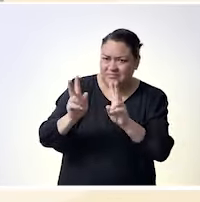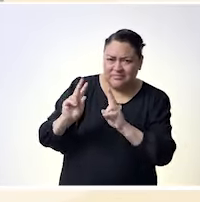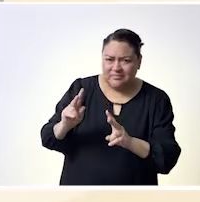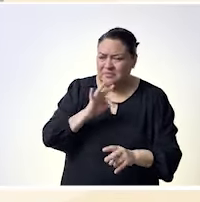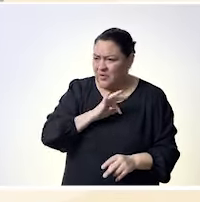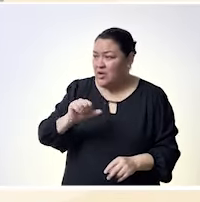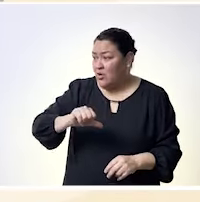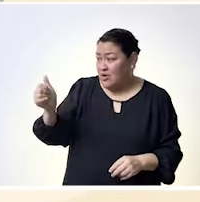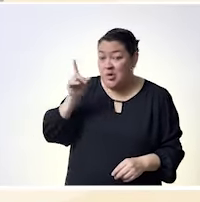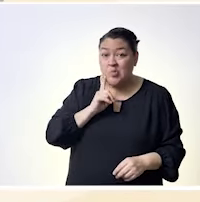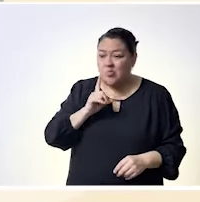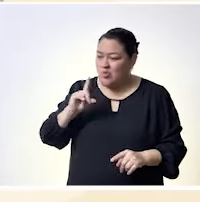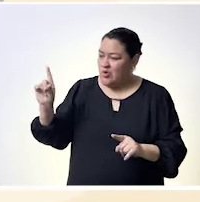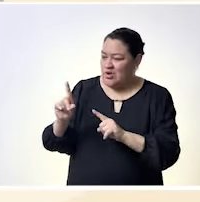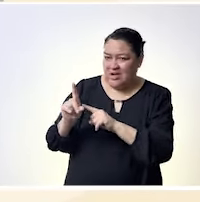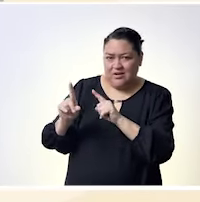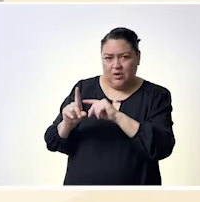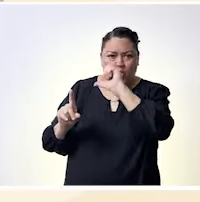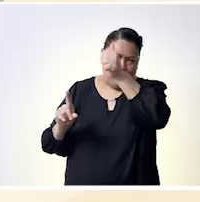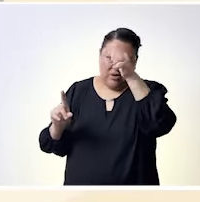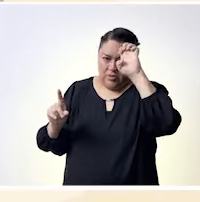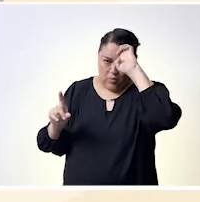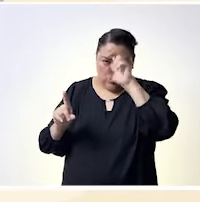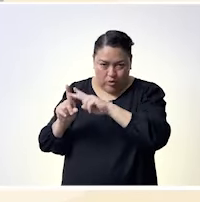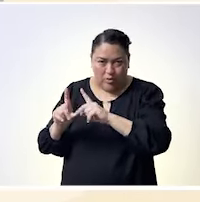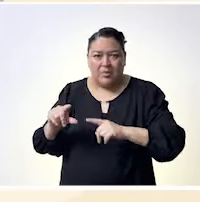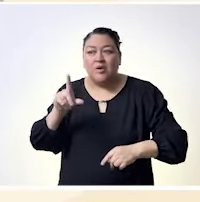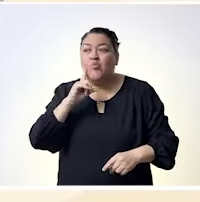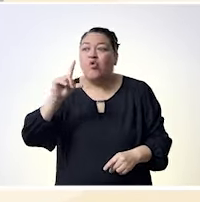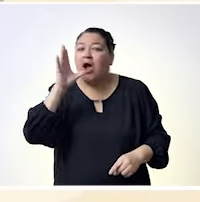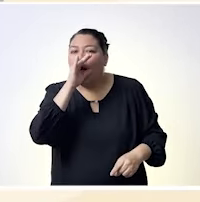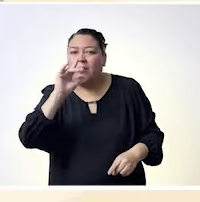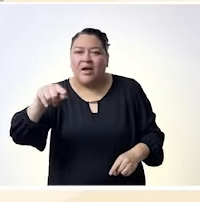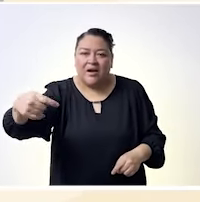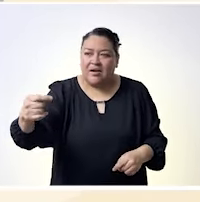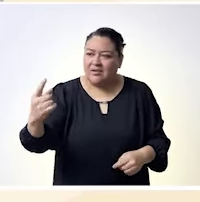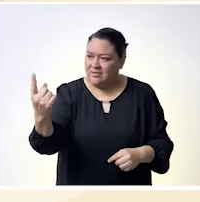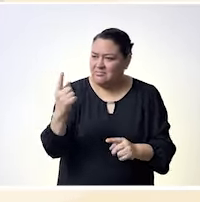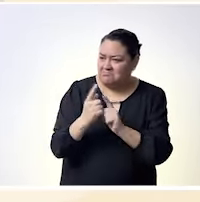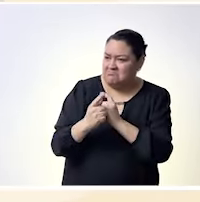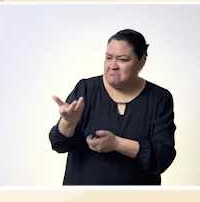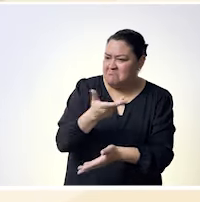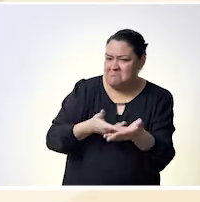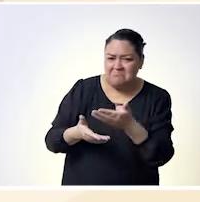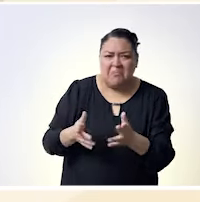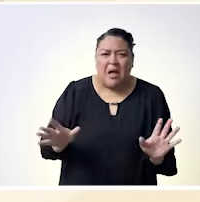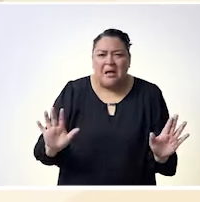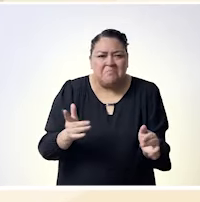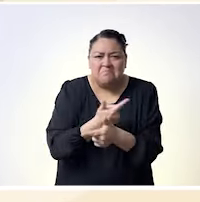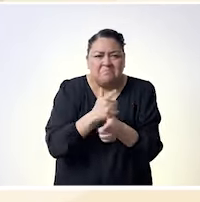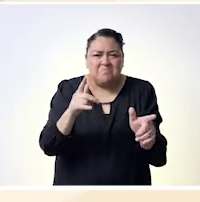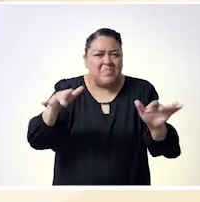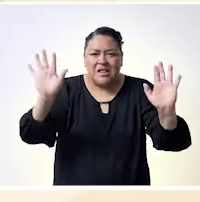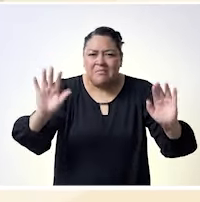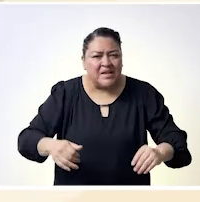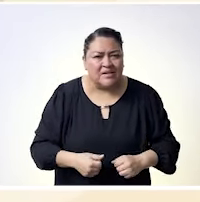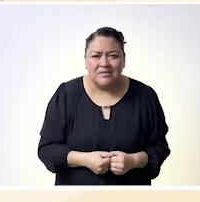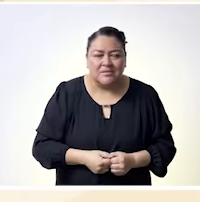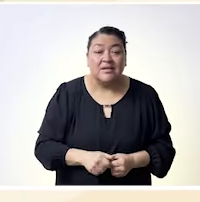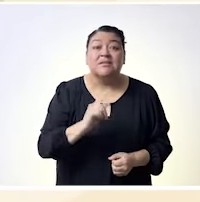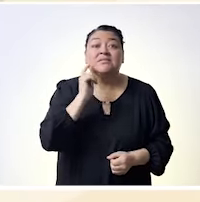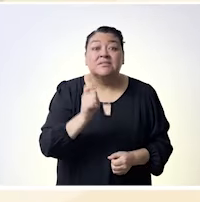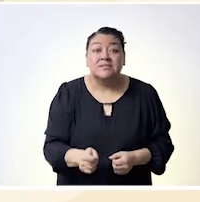realizar nuestros sueños y tenemos los mismos derechos que todos por supuesto por supuesto Claudia justo lo